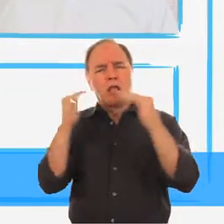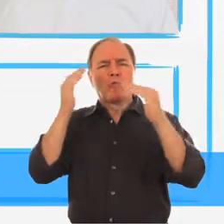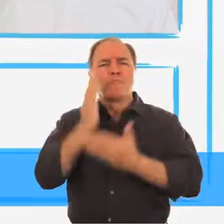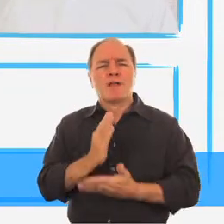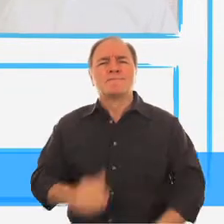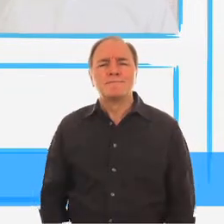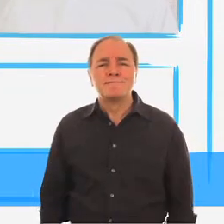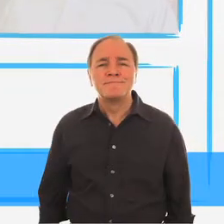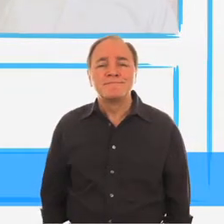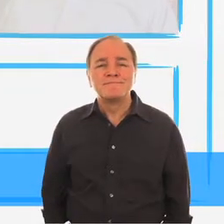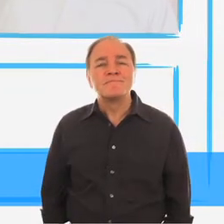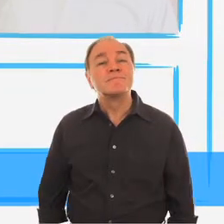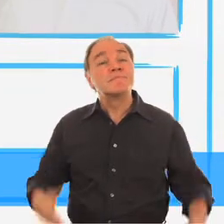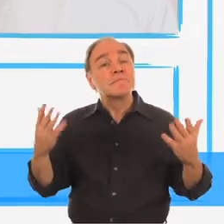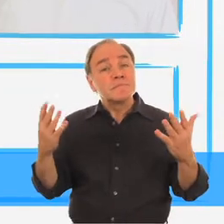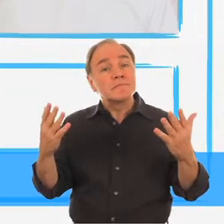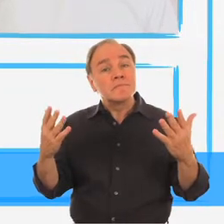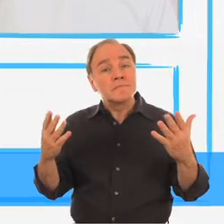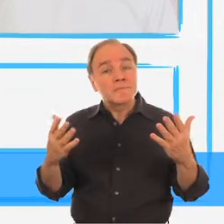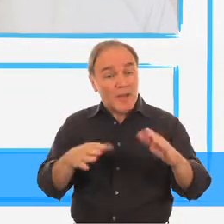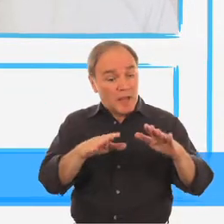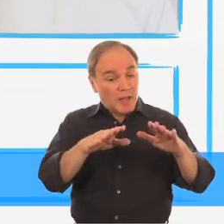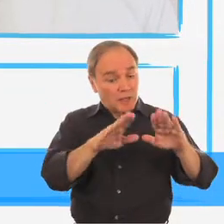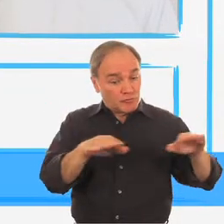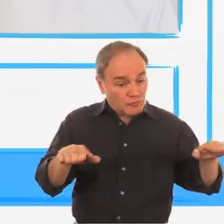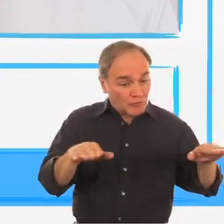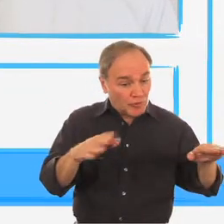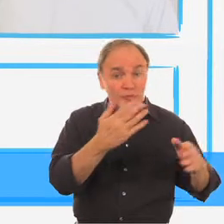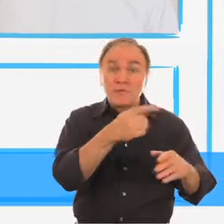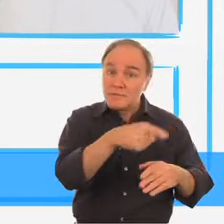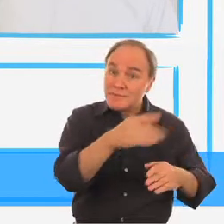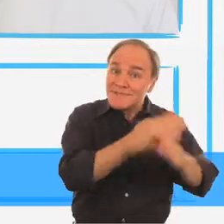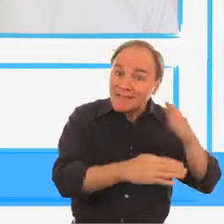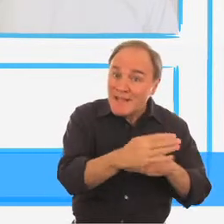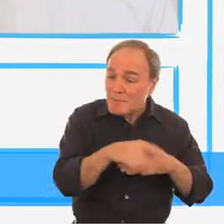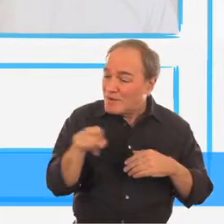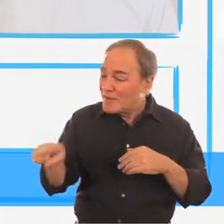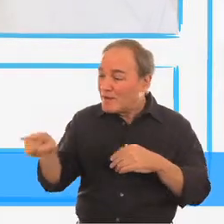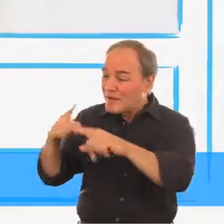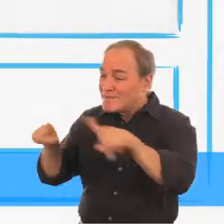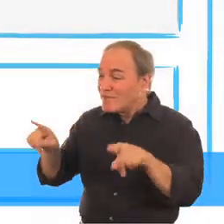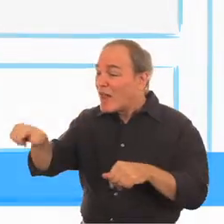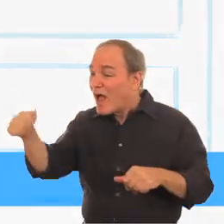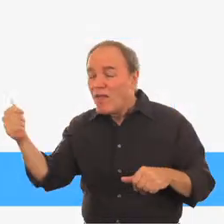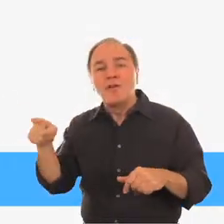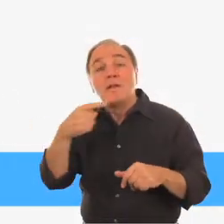Y al diferenciar entre niños con y sin discapacidad... No use la palabra normal.